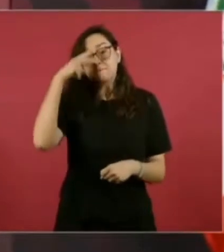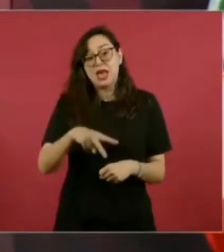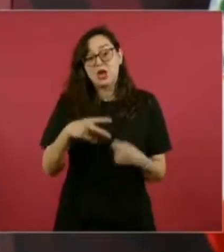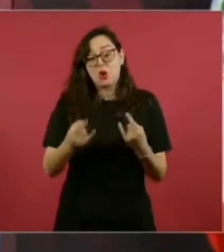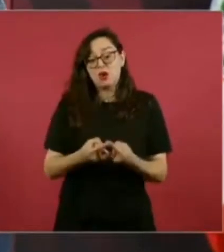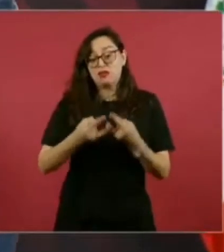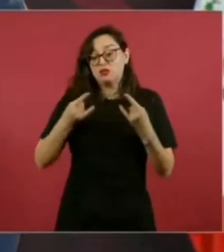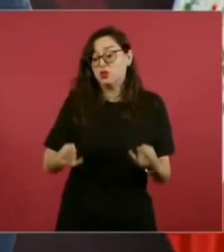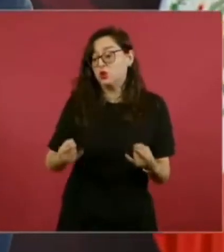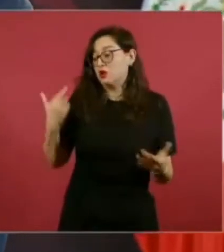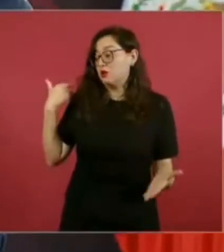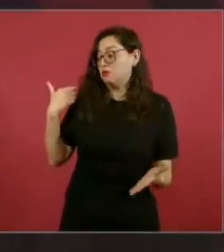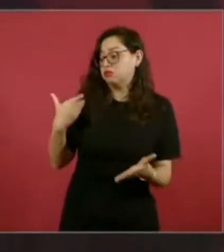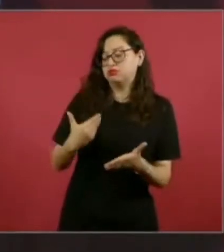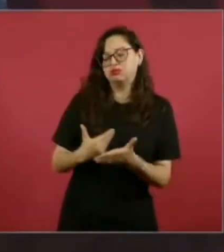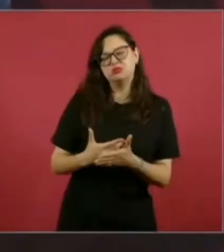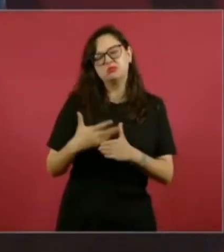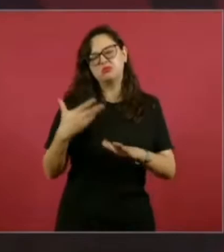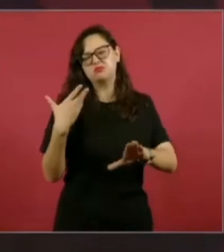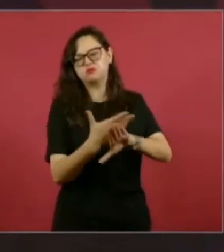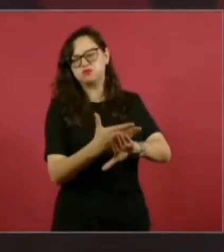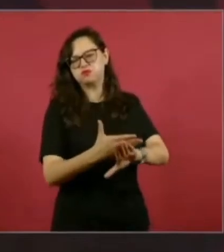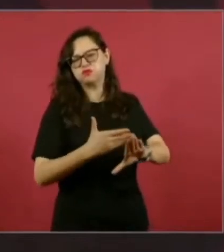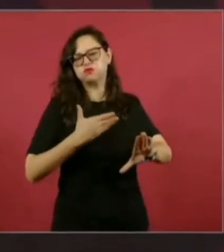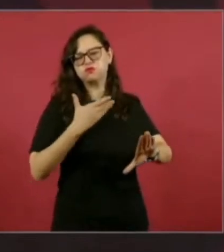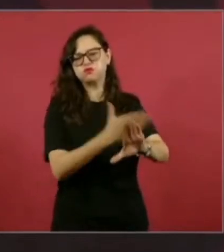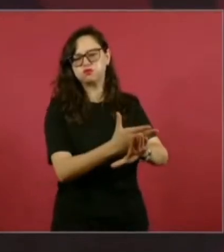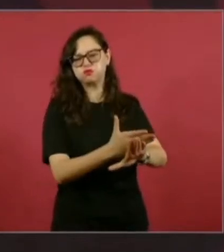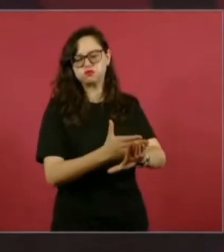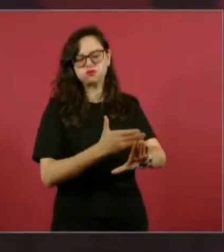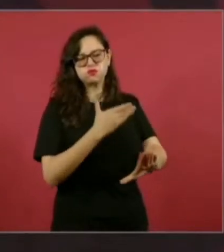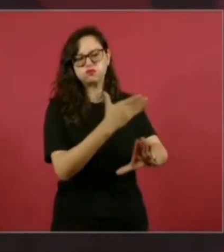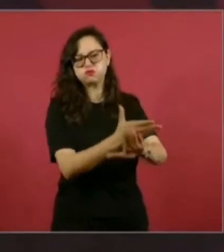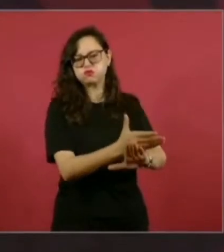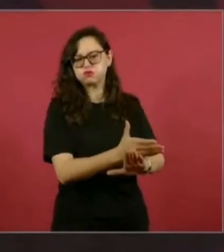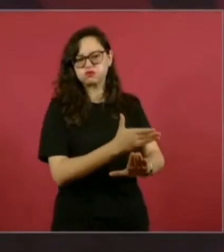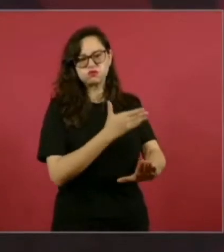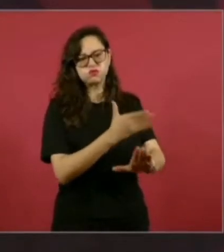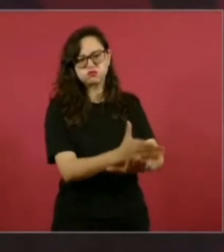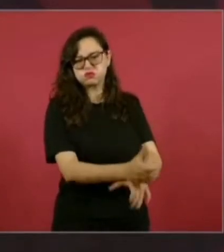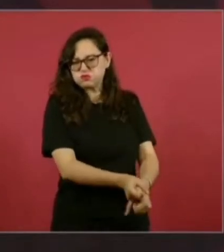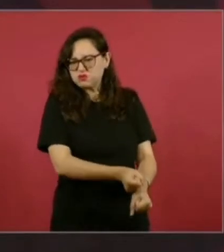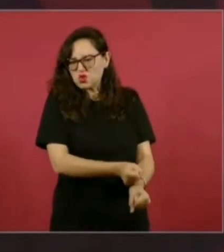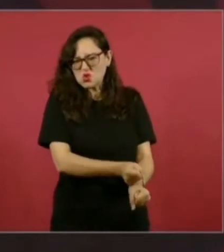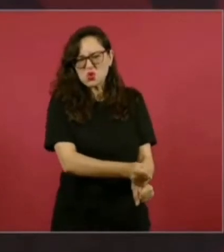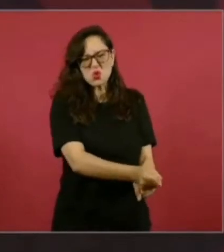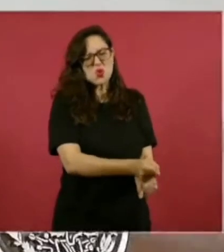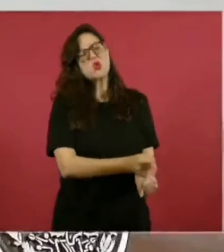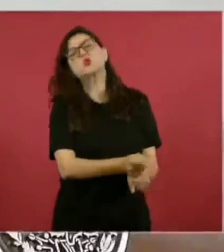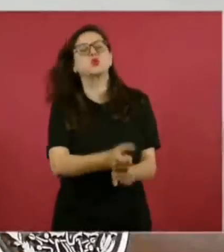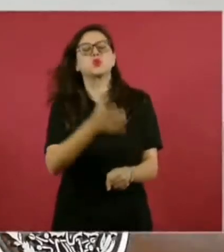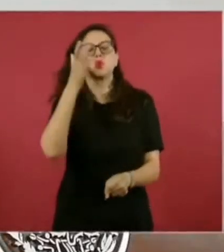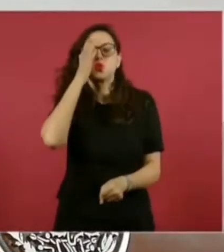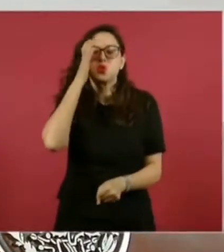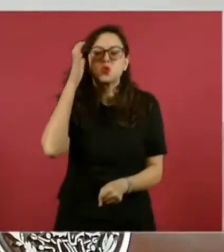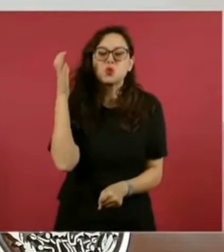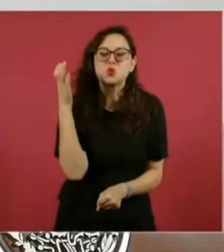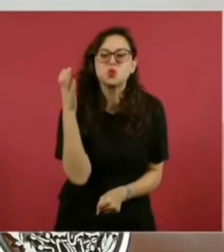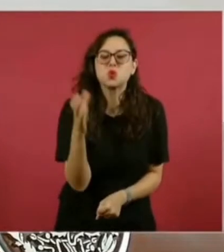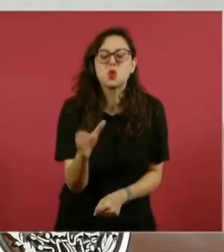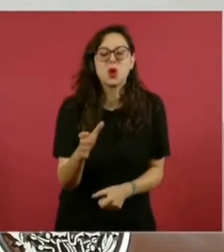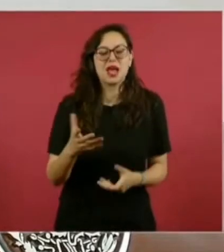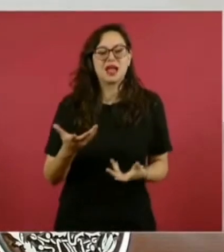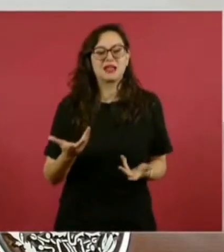Ellos padecieron como lo que podría llamarse